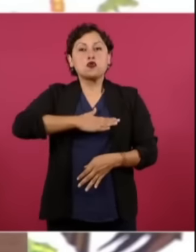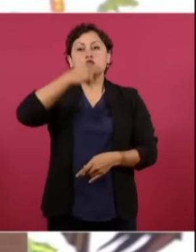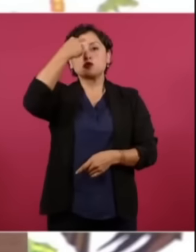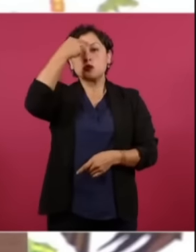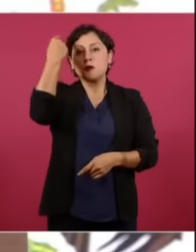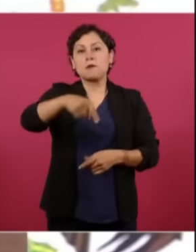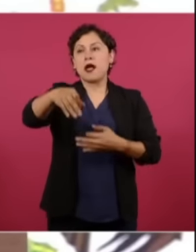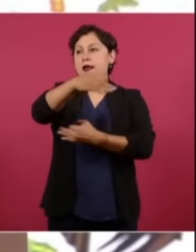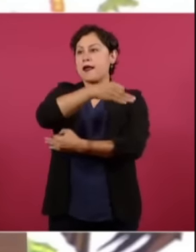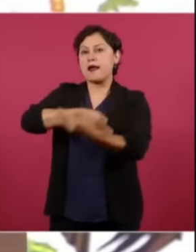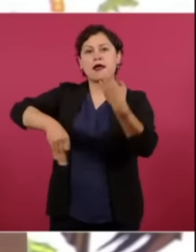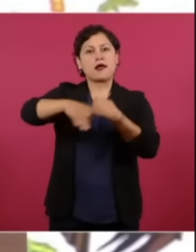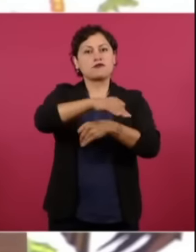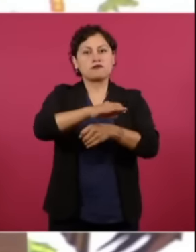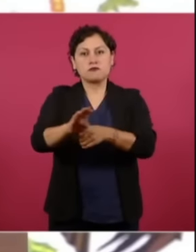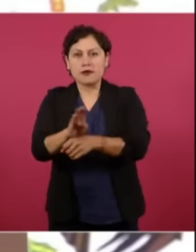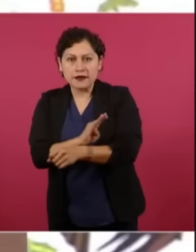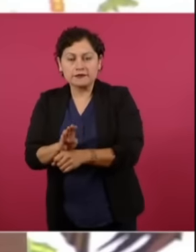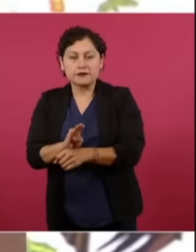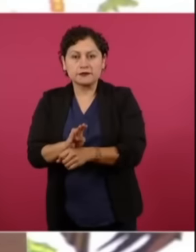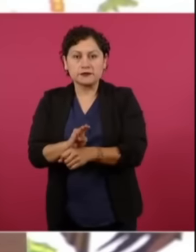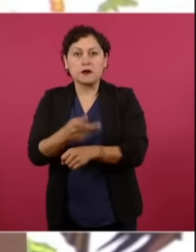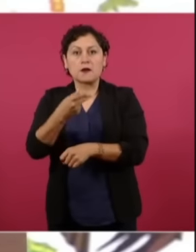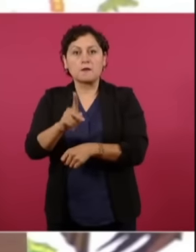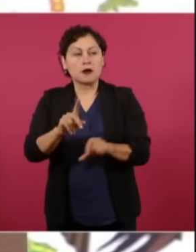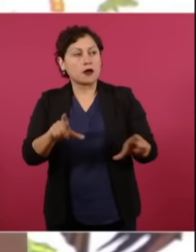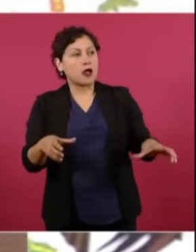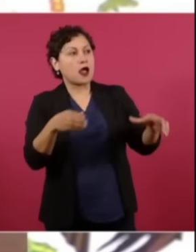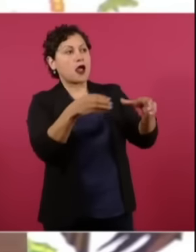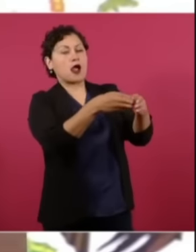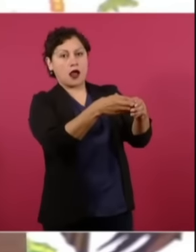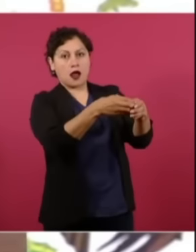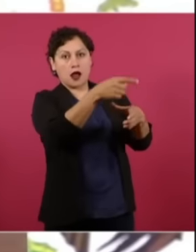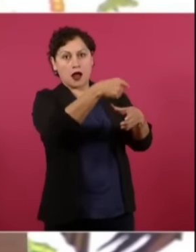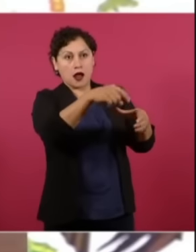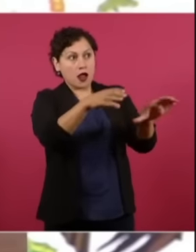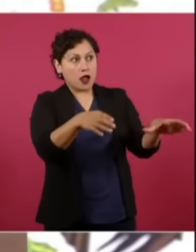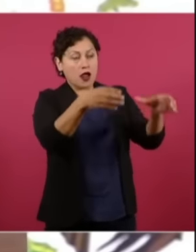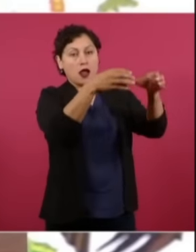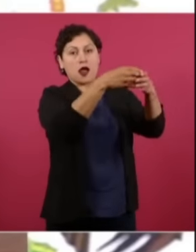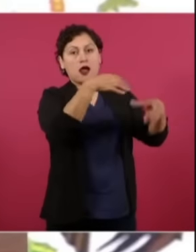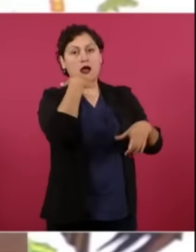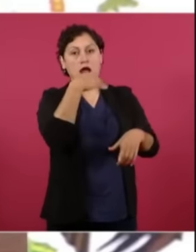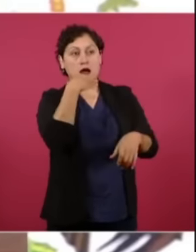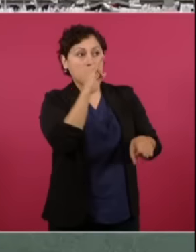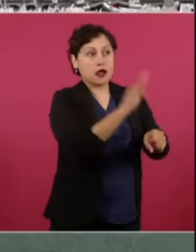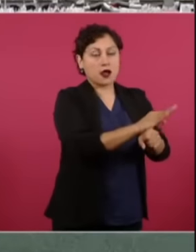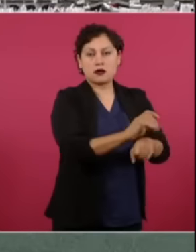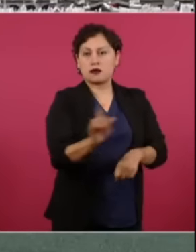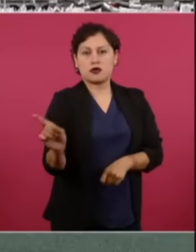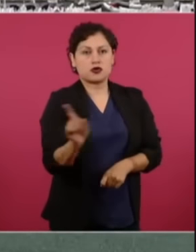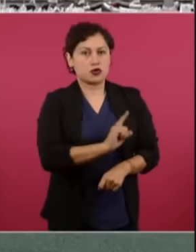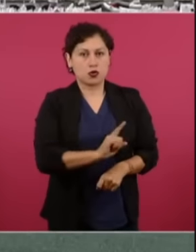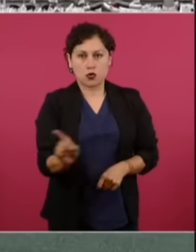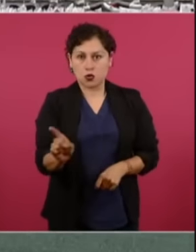estén al servicio exclusivo de la delincuencia organizada y de la delincuencia de cuello blanco que estén al